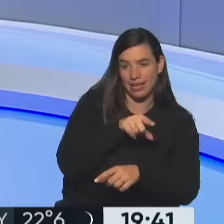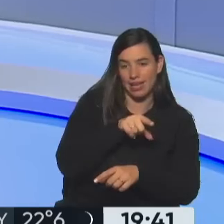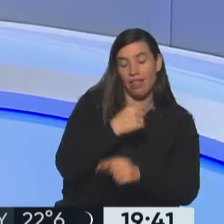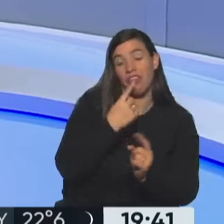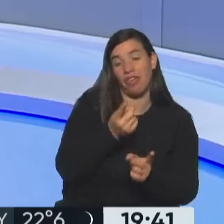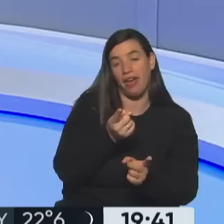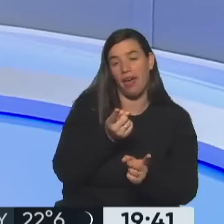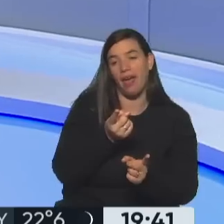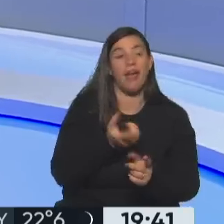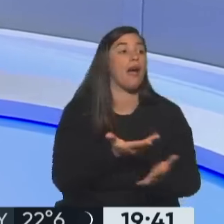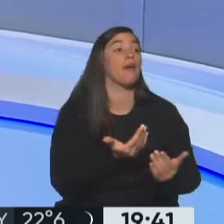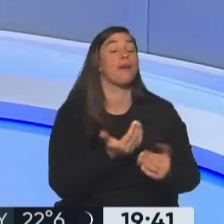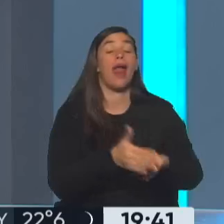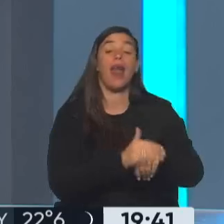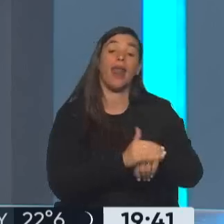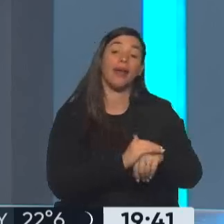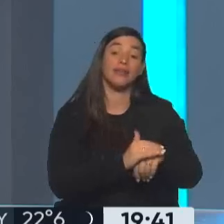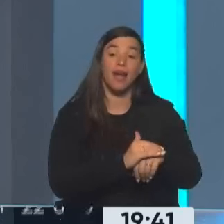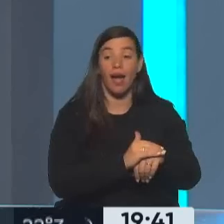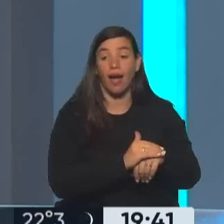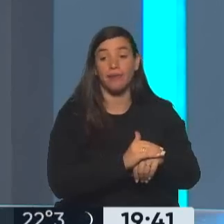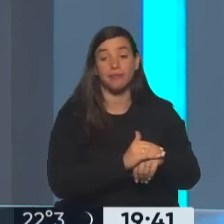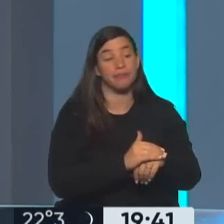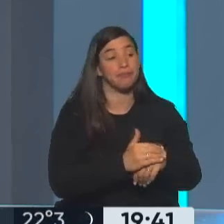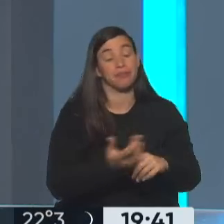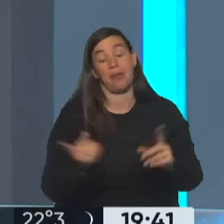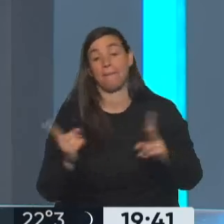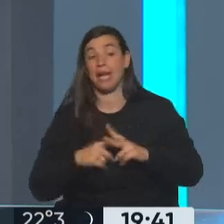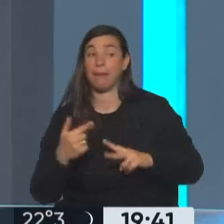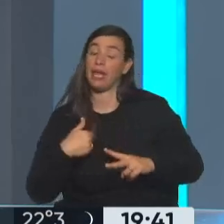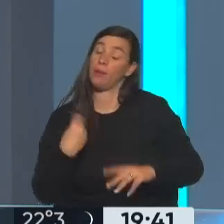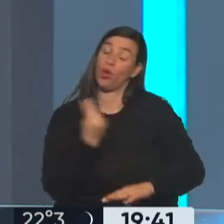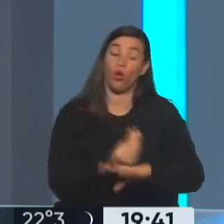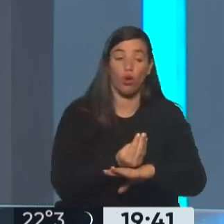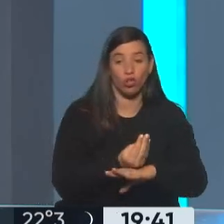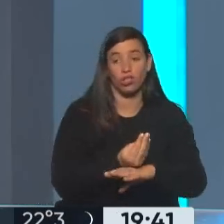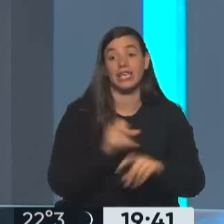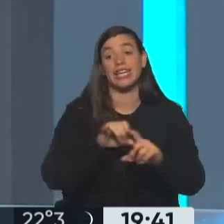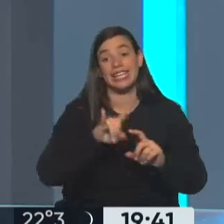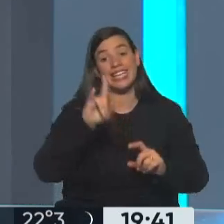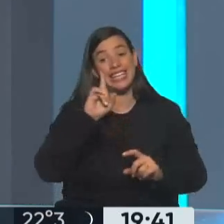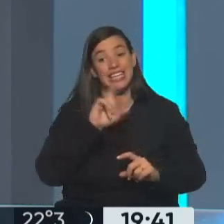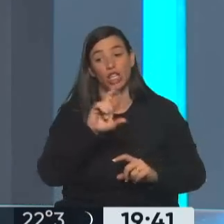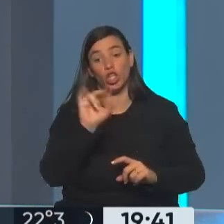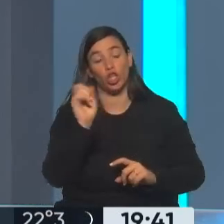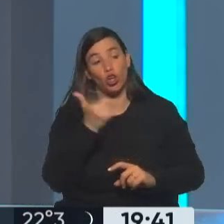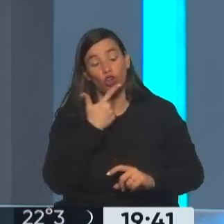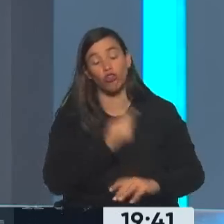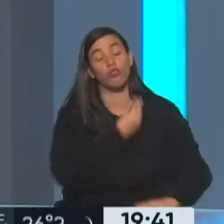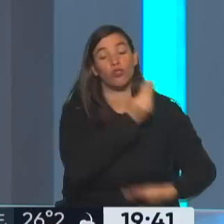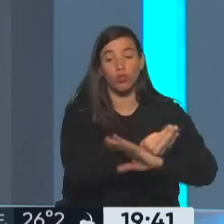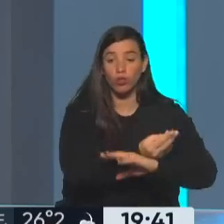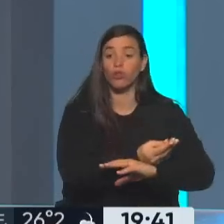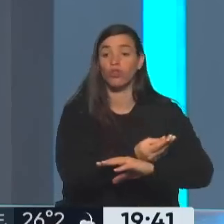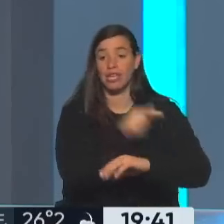Larreta, hacé jugar a mi primo y a Quirós, y definamos. Juntos por el